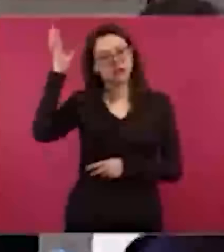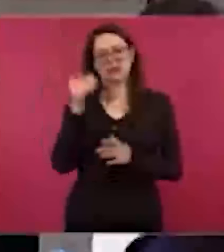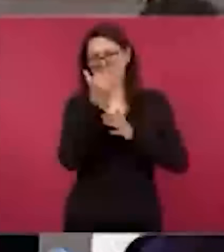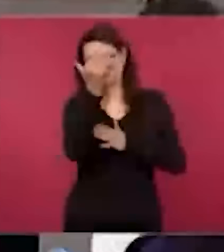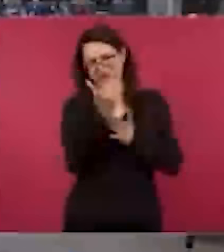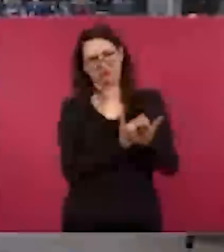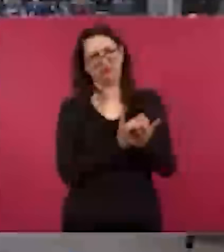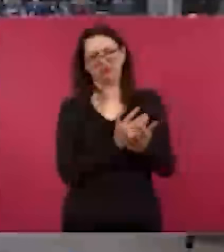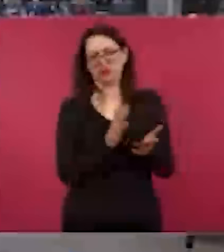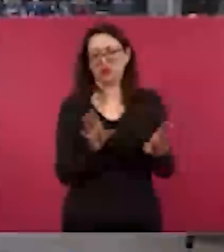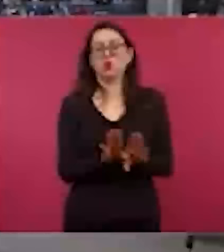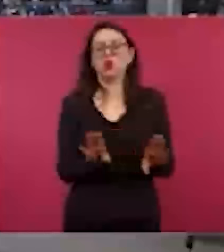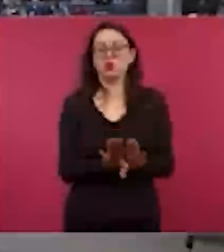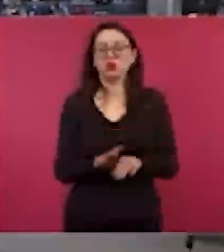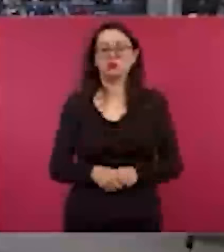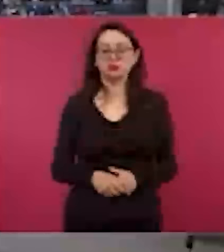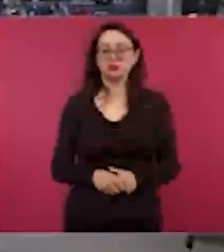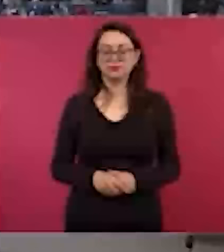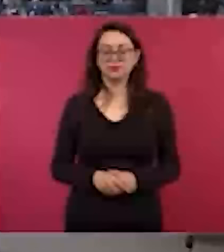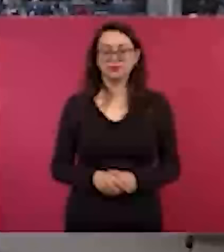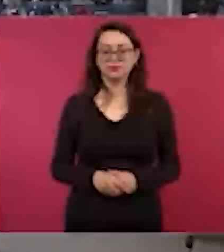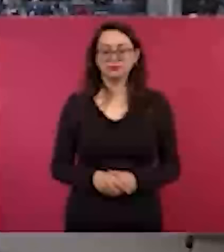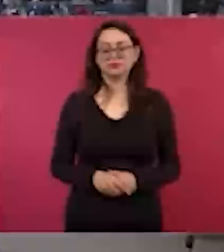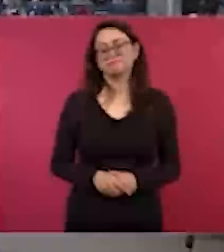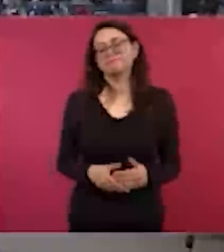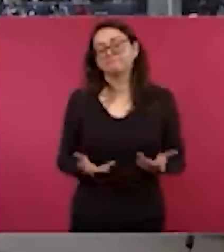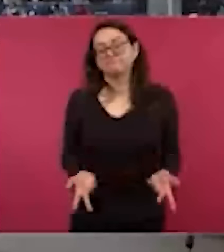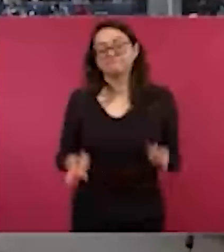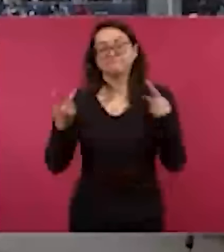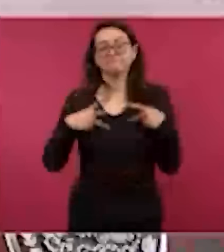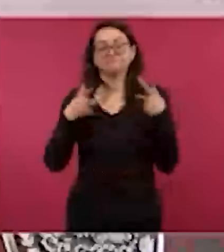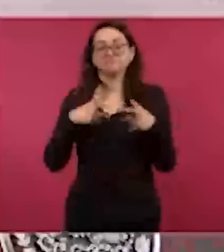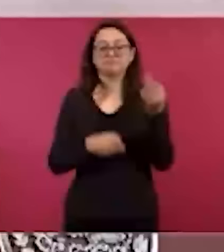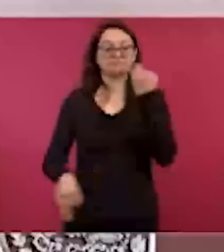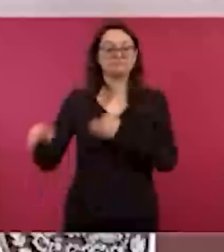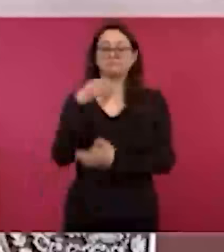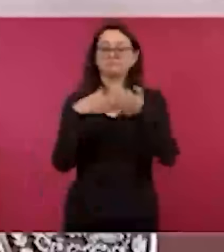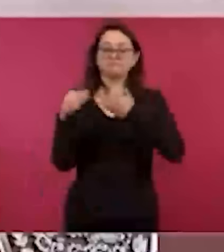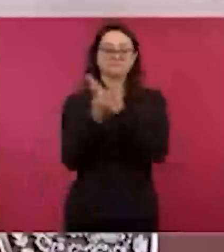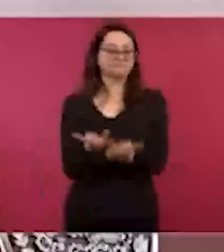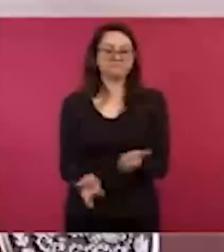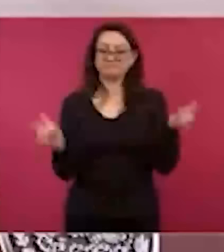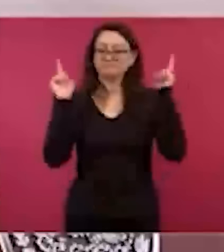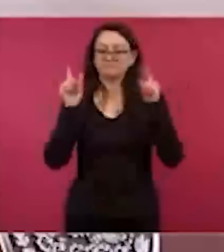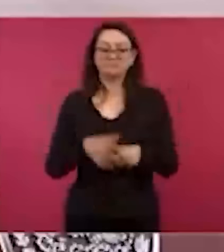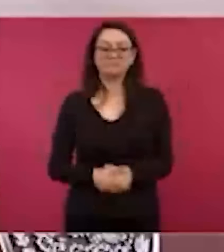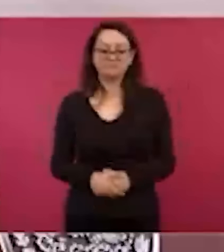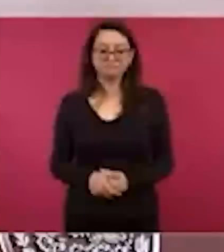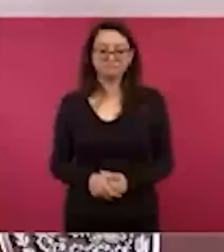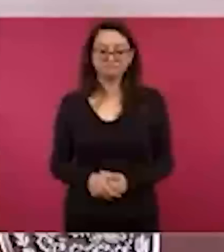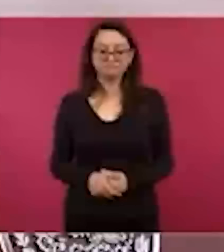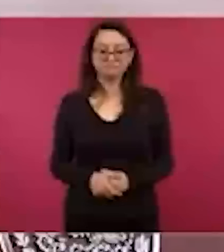lo mejor es la libertad y tener confianza en